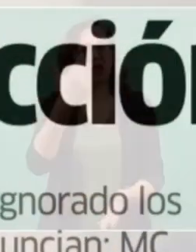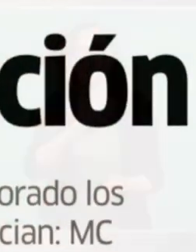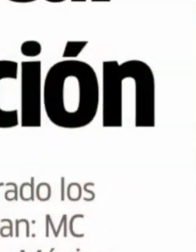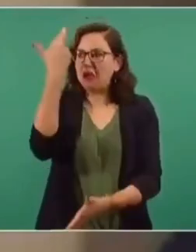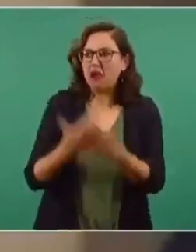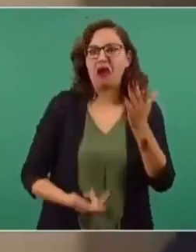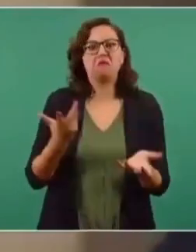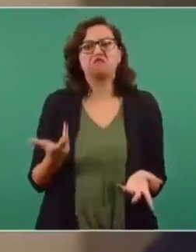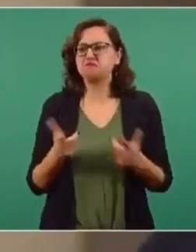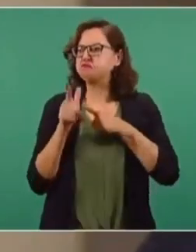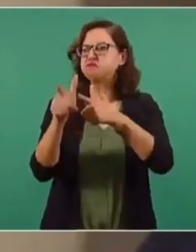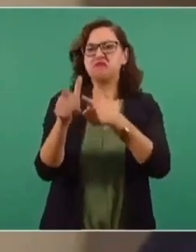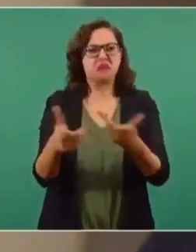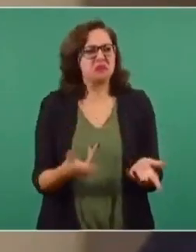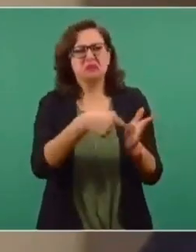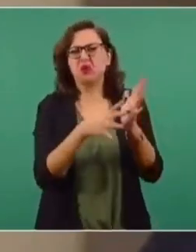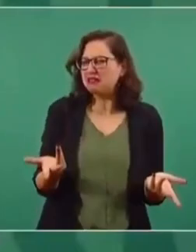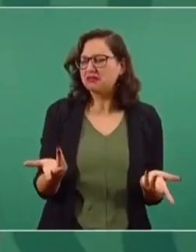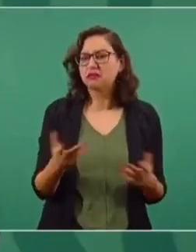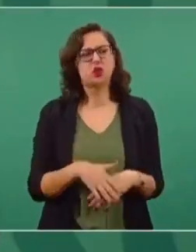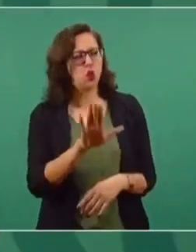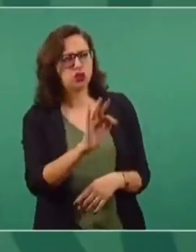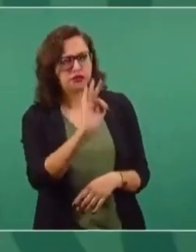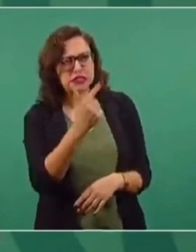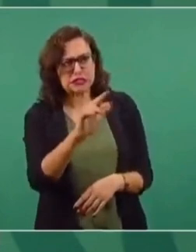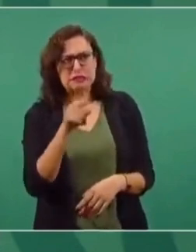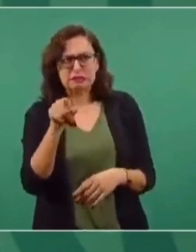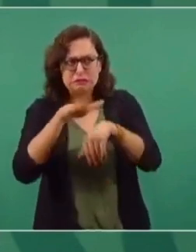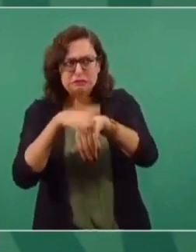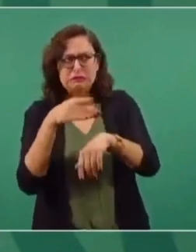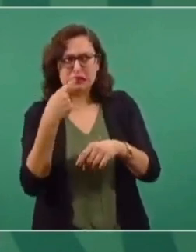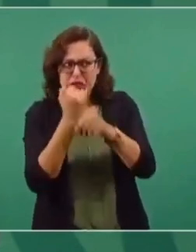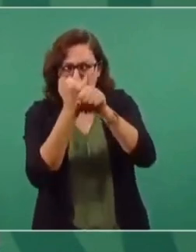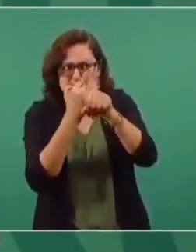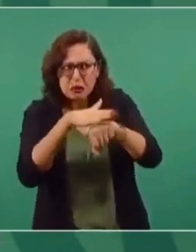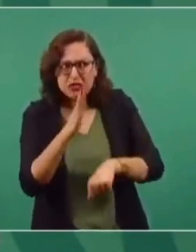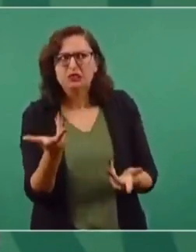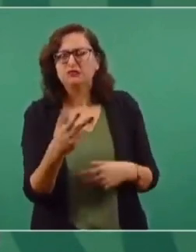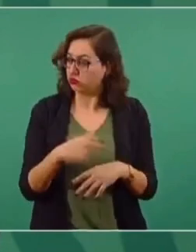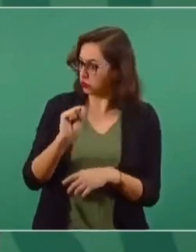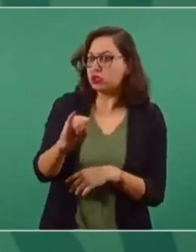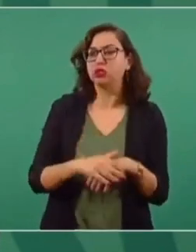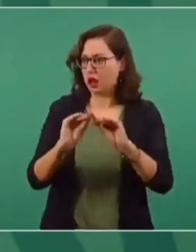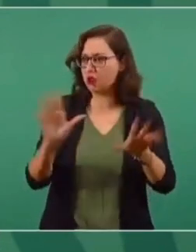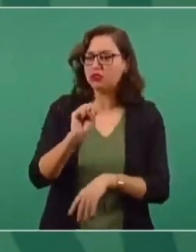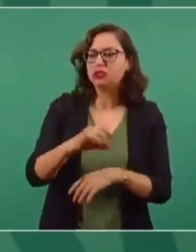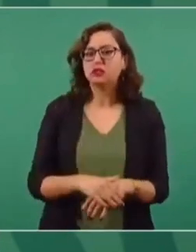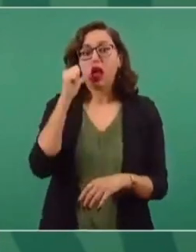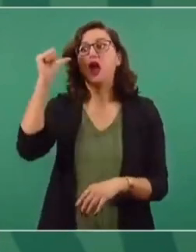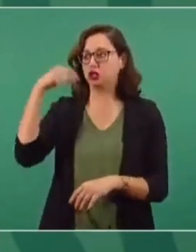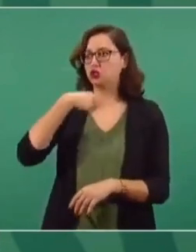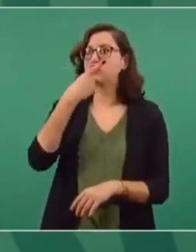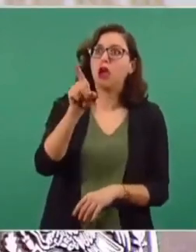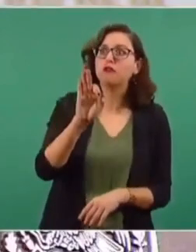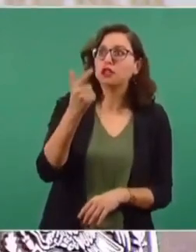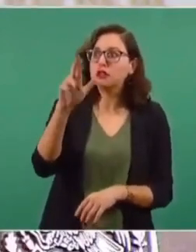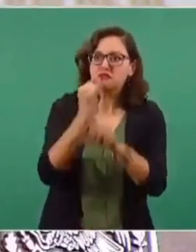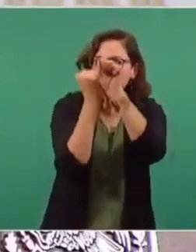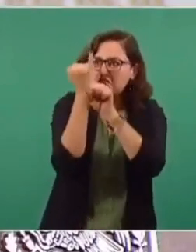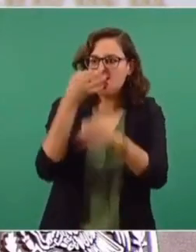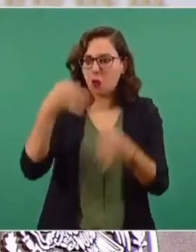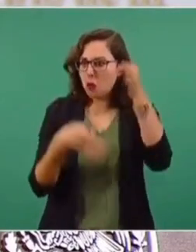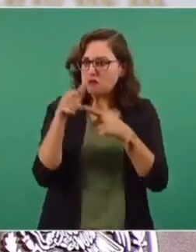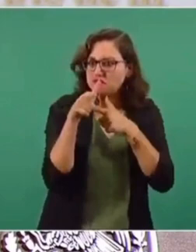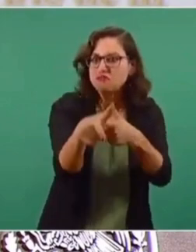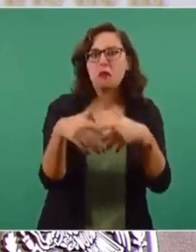¿Habrá llamado a la fiscalía para que investigue? Yo celebré ayer que la fiscalía ya esté haciendo esto y ojalá y continúe